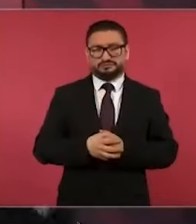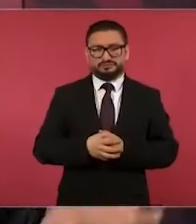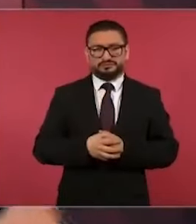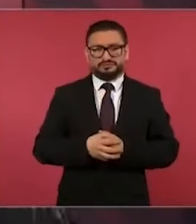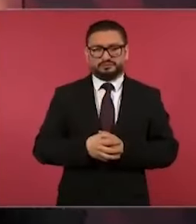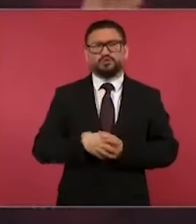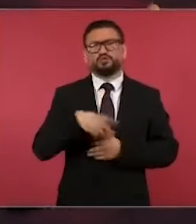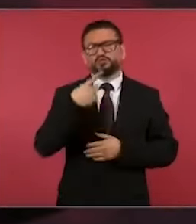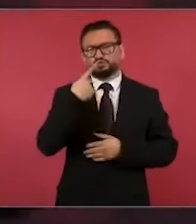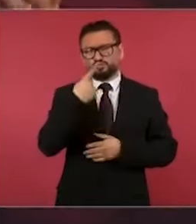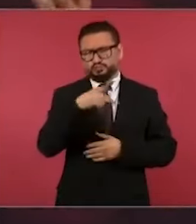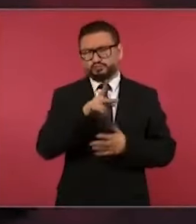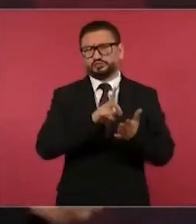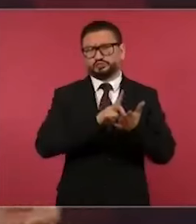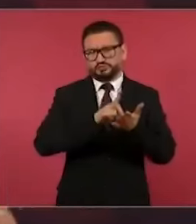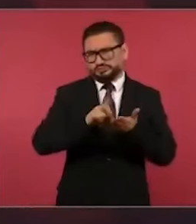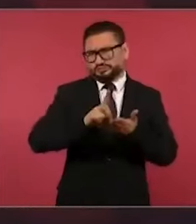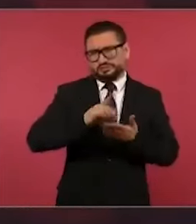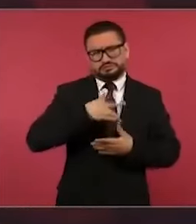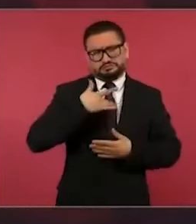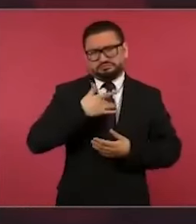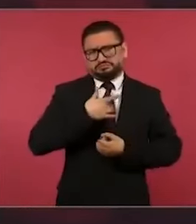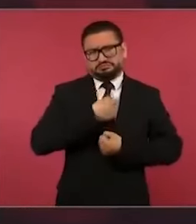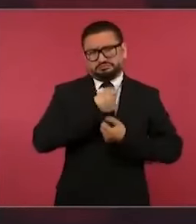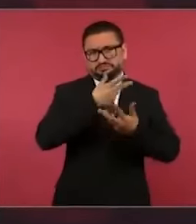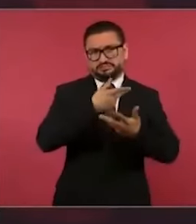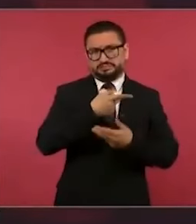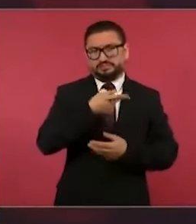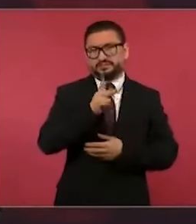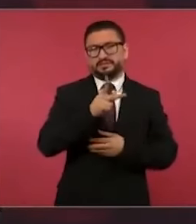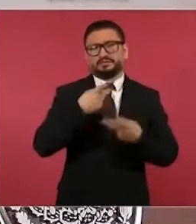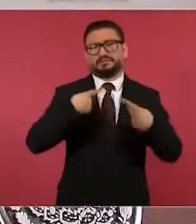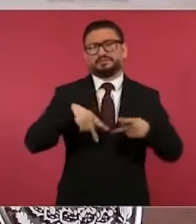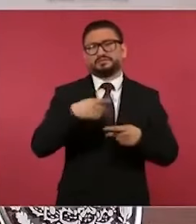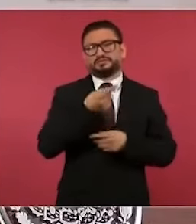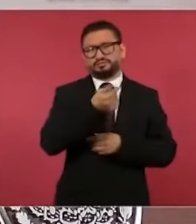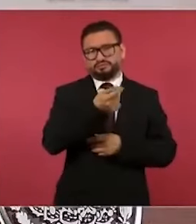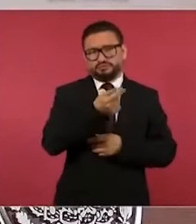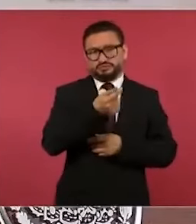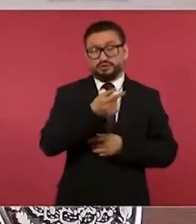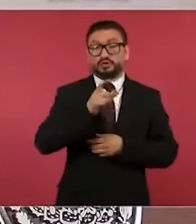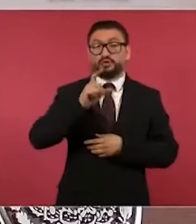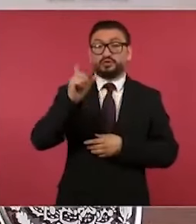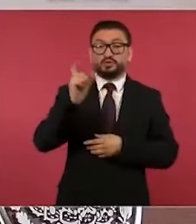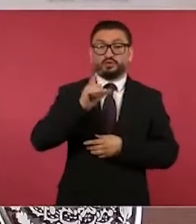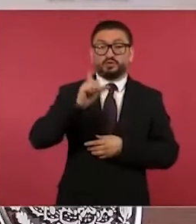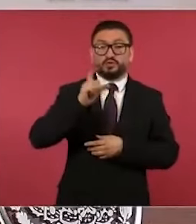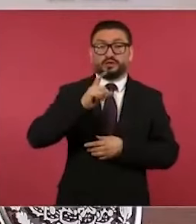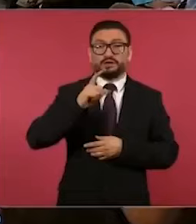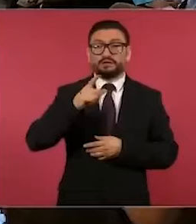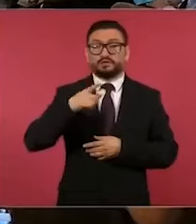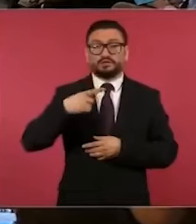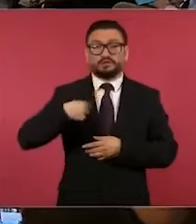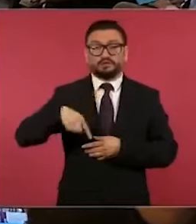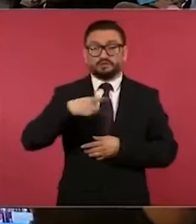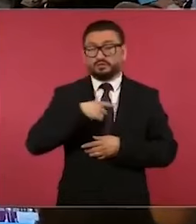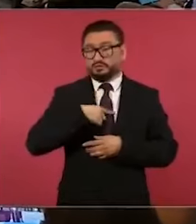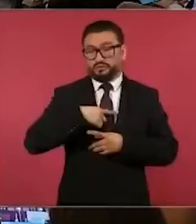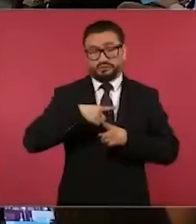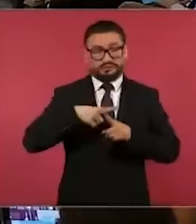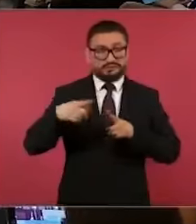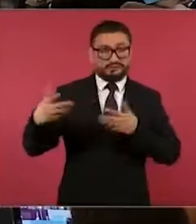además tienen derecho a manifestarse, pero no es la mayoría. Entonces, cuando dicen estamos polarizados, no, no, no,